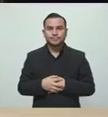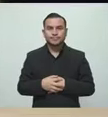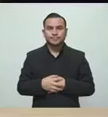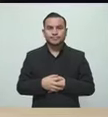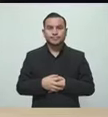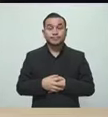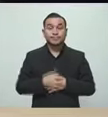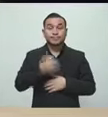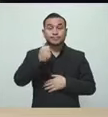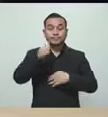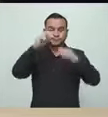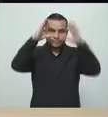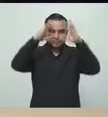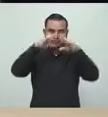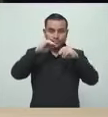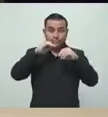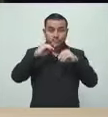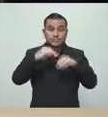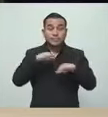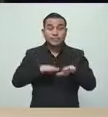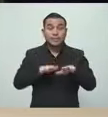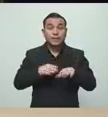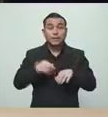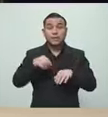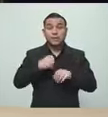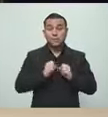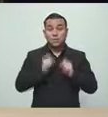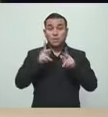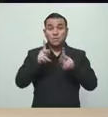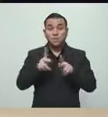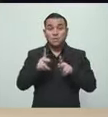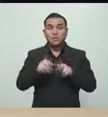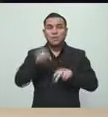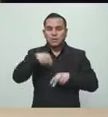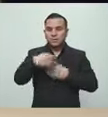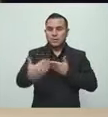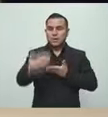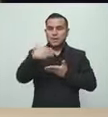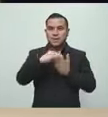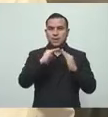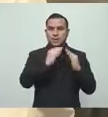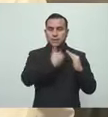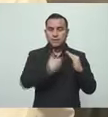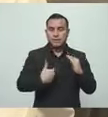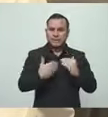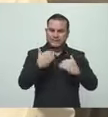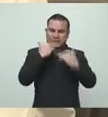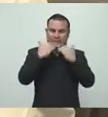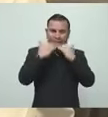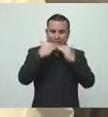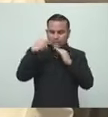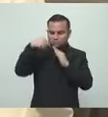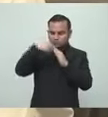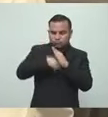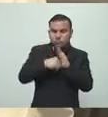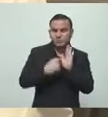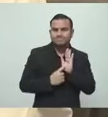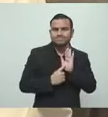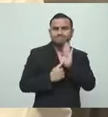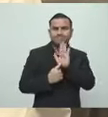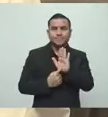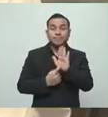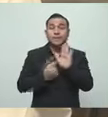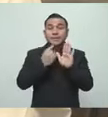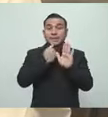Muy buenas noches. Muchas gracias por la oportunidad de estar acá y expresarme en representación